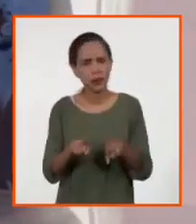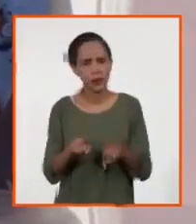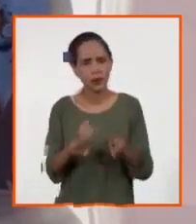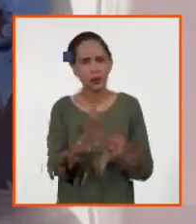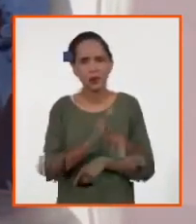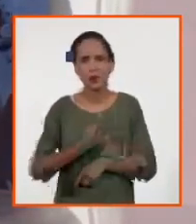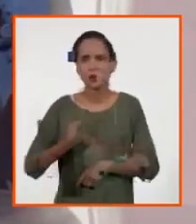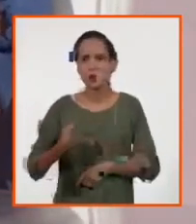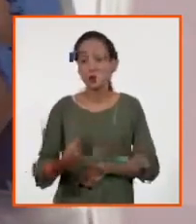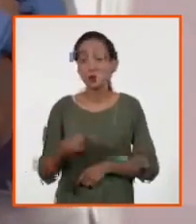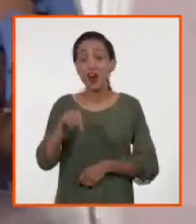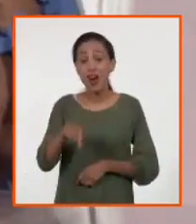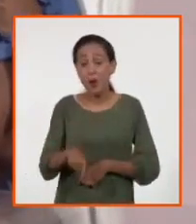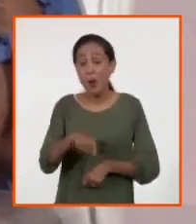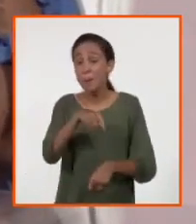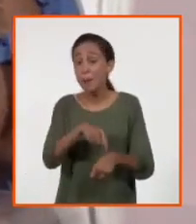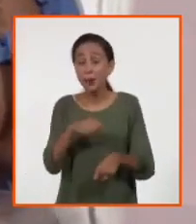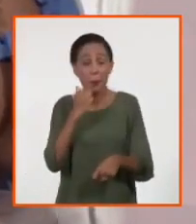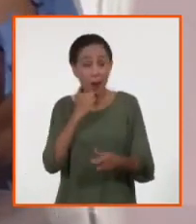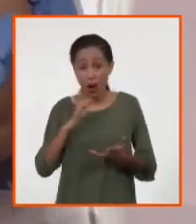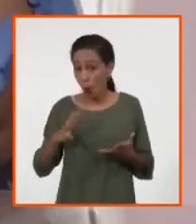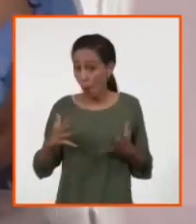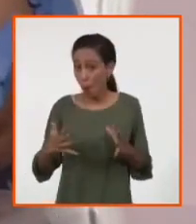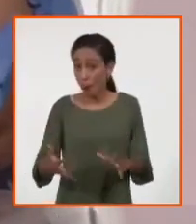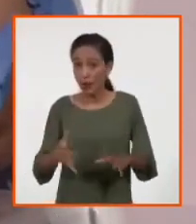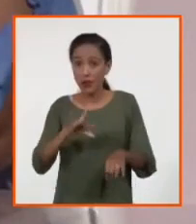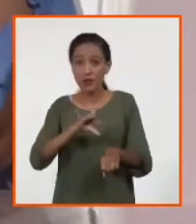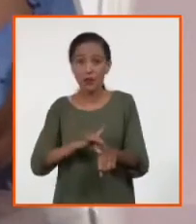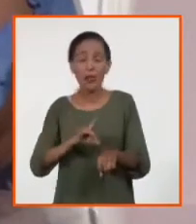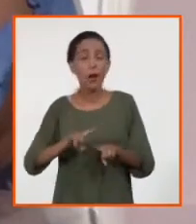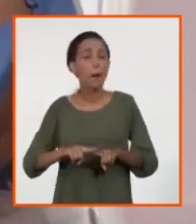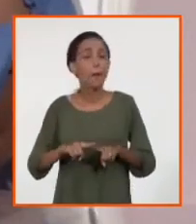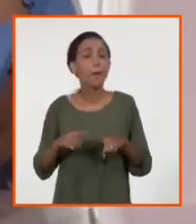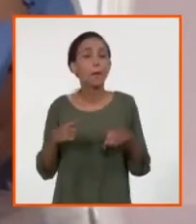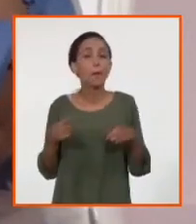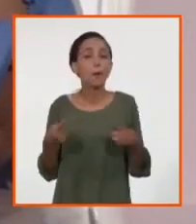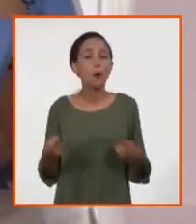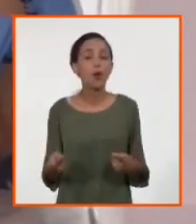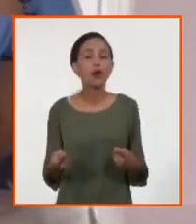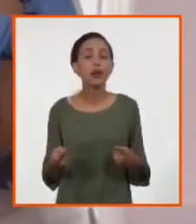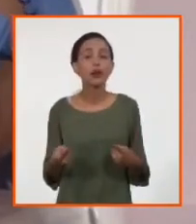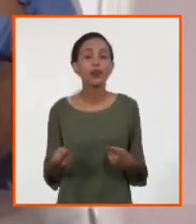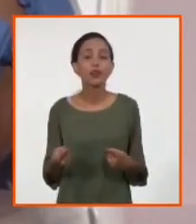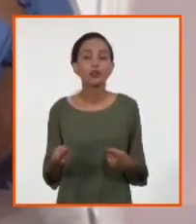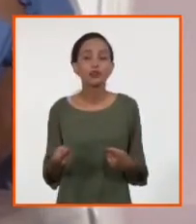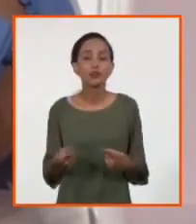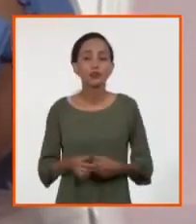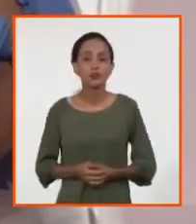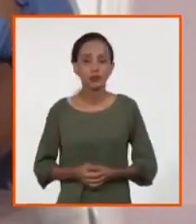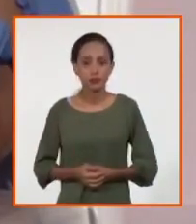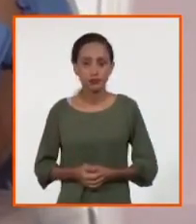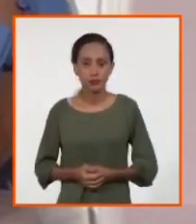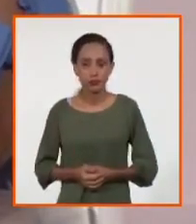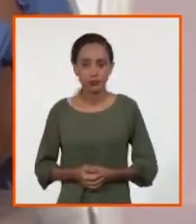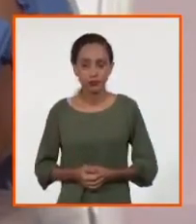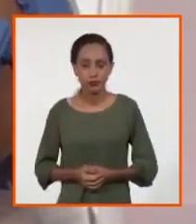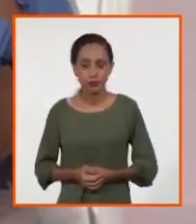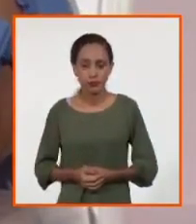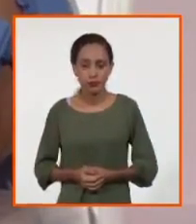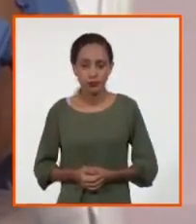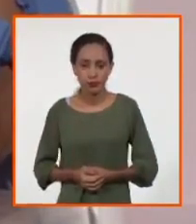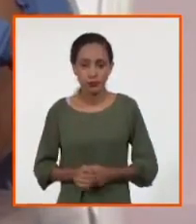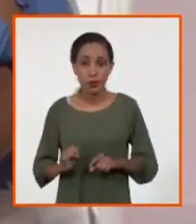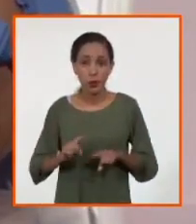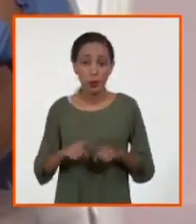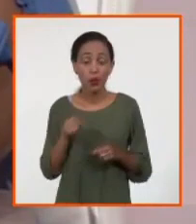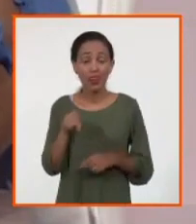momento más complejo de la enfermedad porque el curso, el ciclo de esta